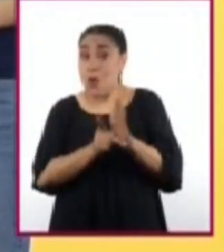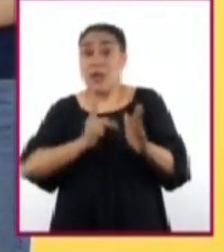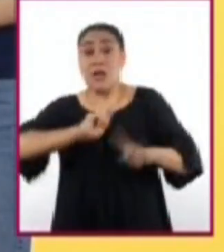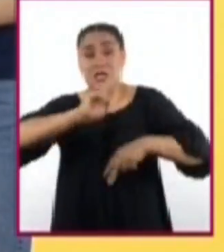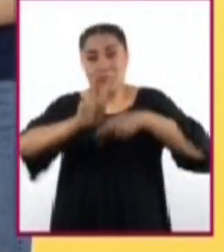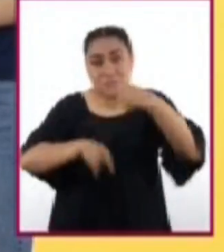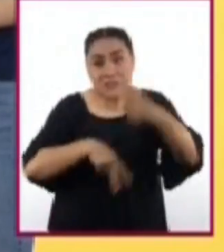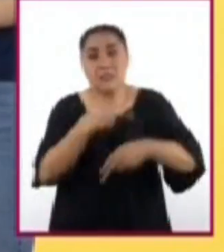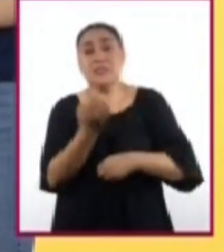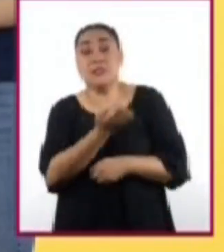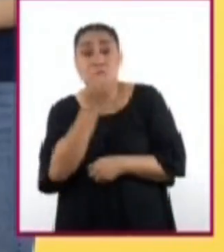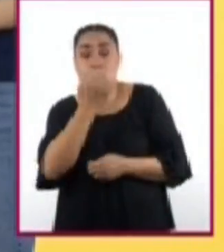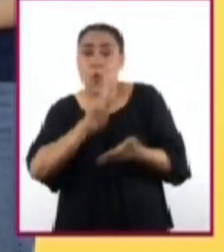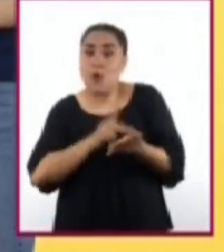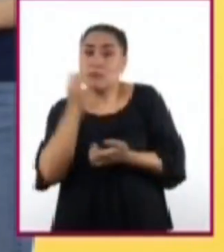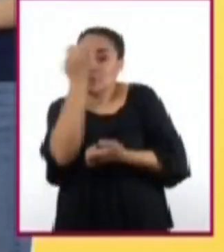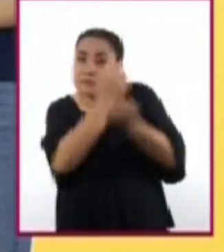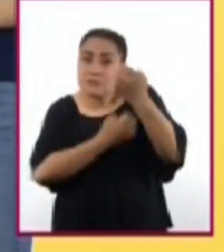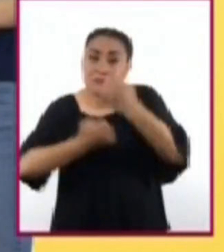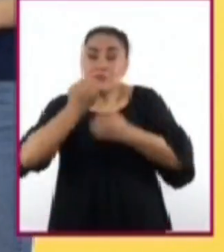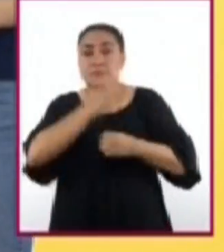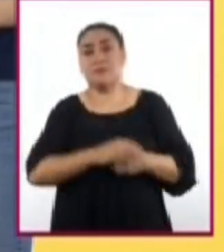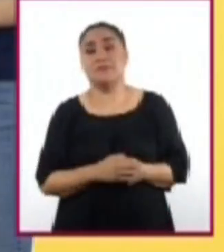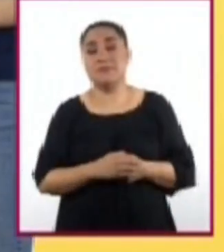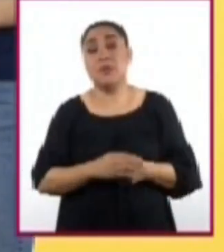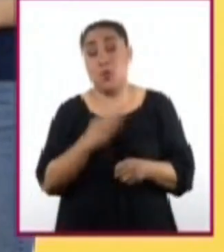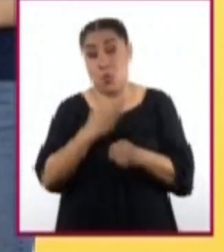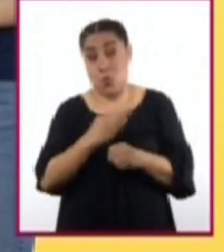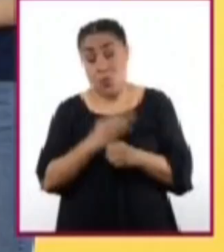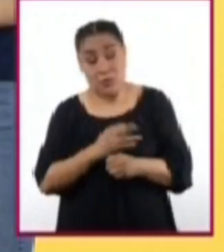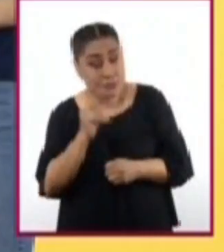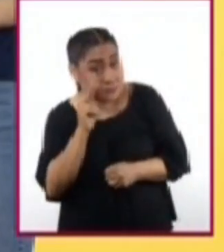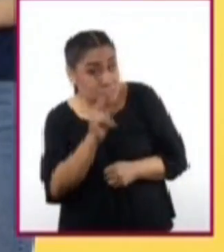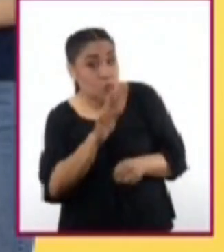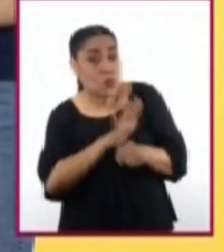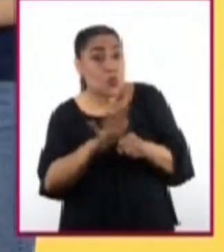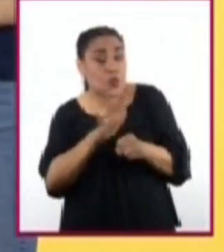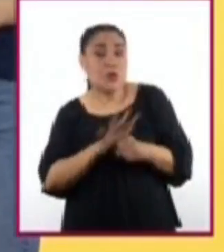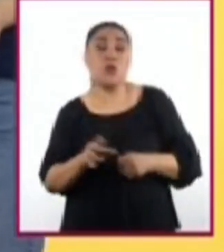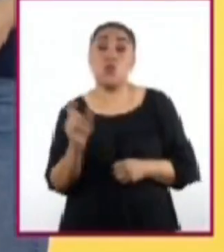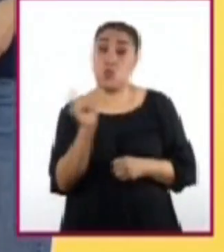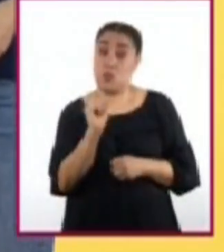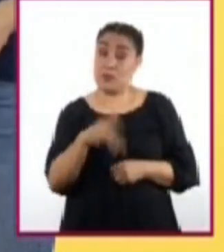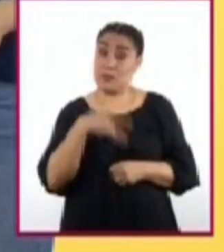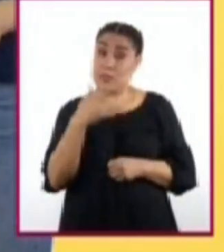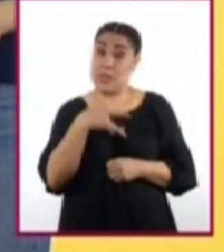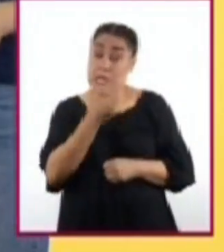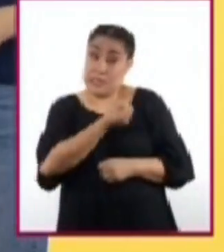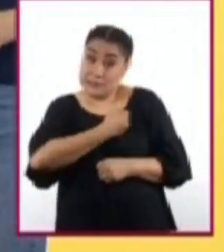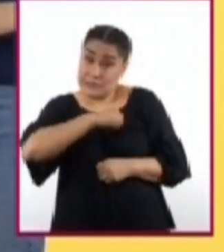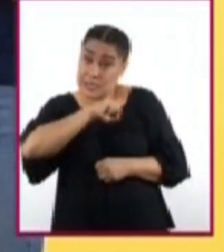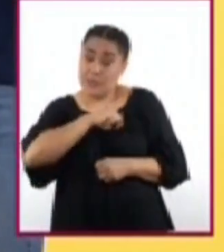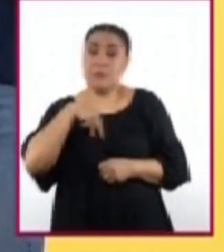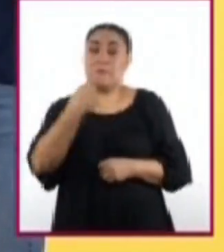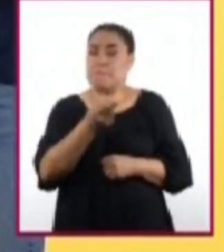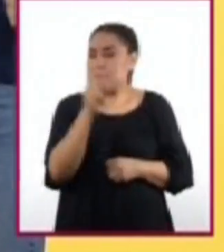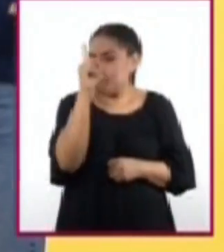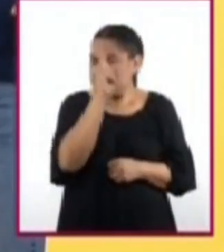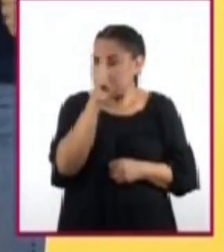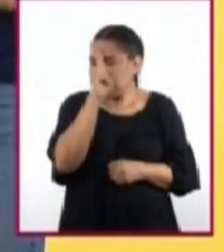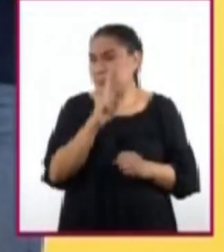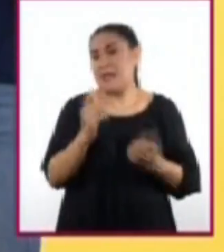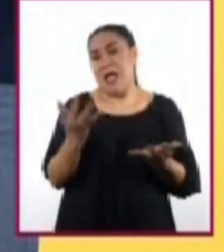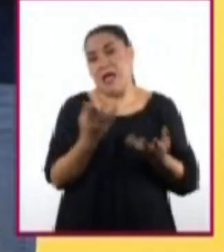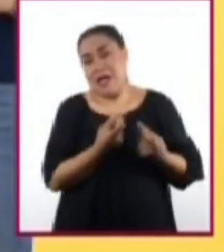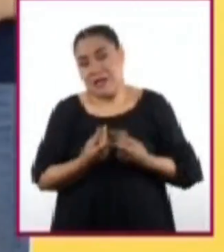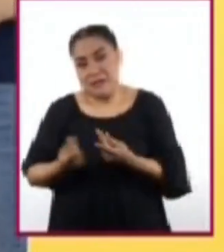servirá para su evaluación. Algo que debemos tomar en cuenta es que, para estar sano, es recomendable estar activo. Y